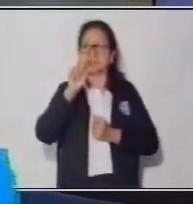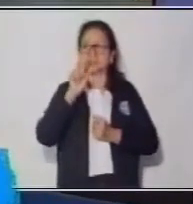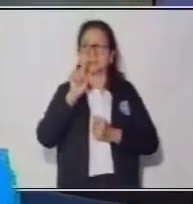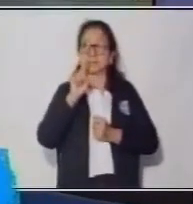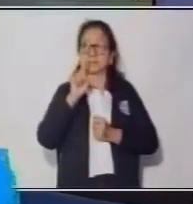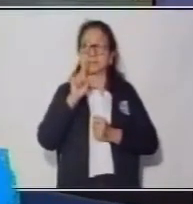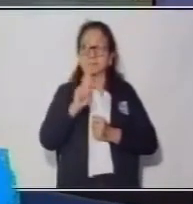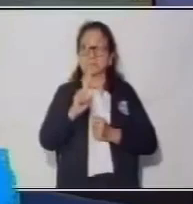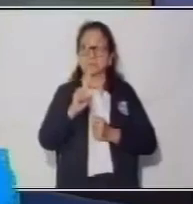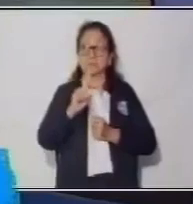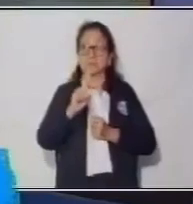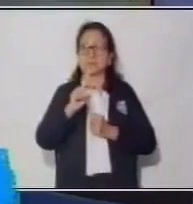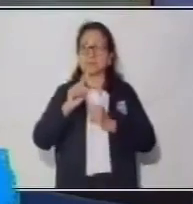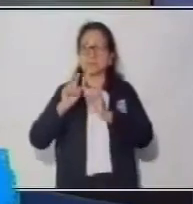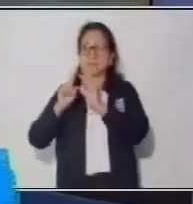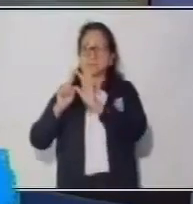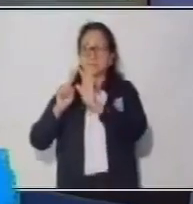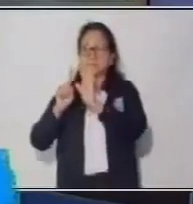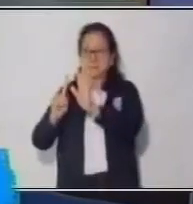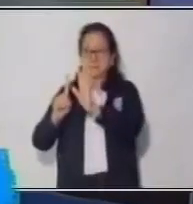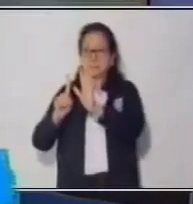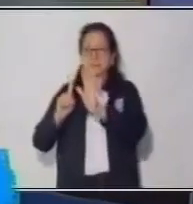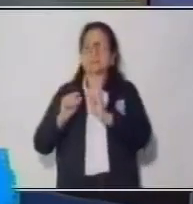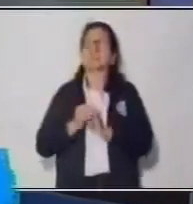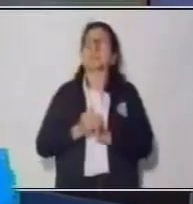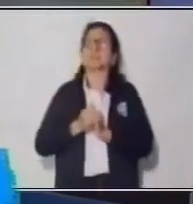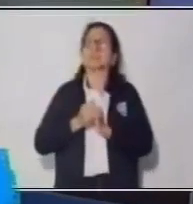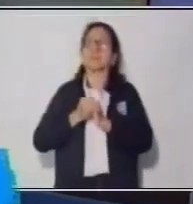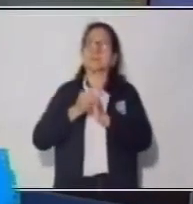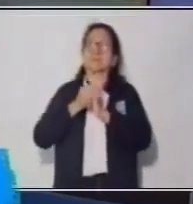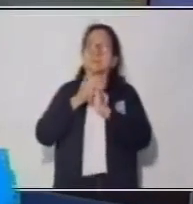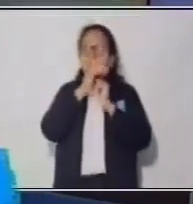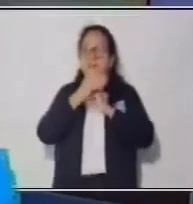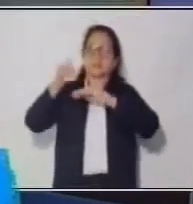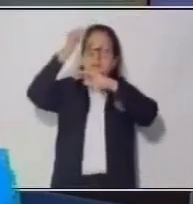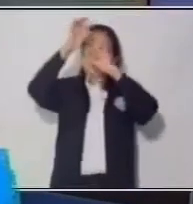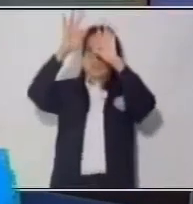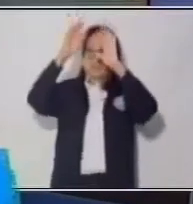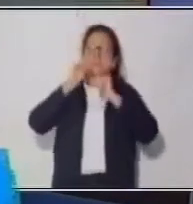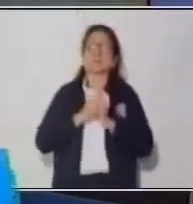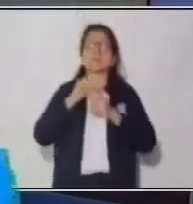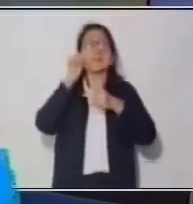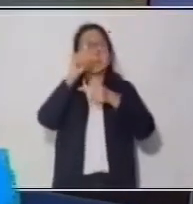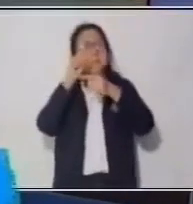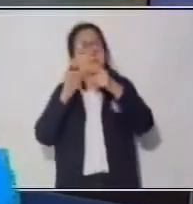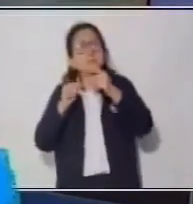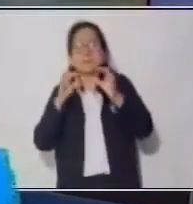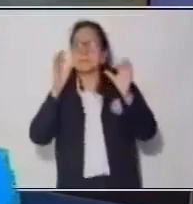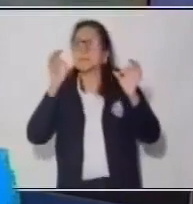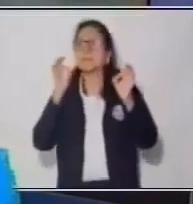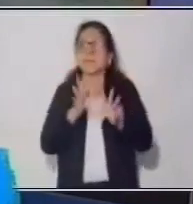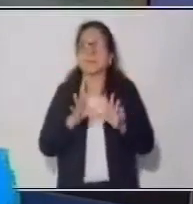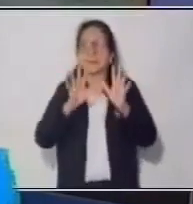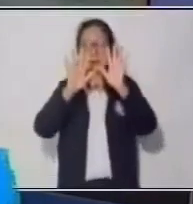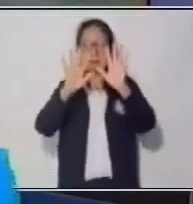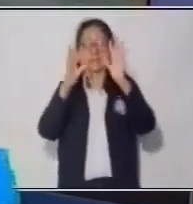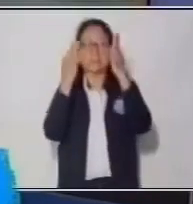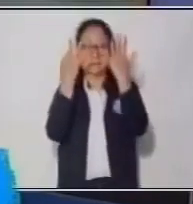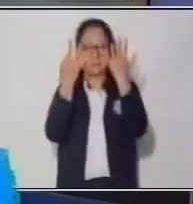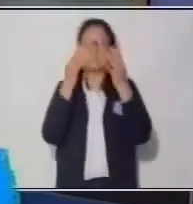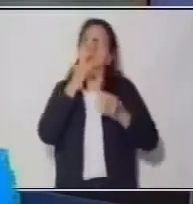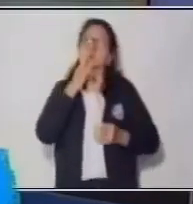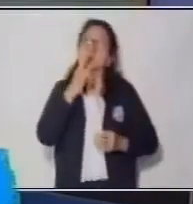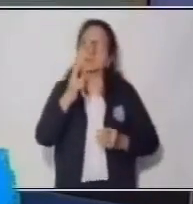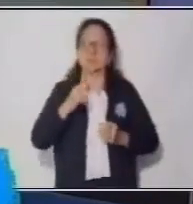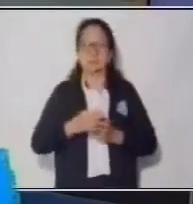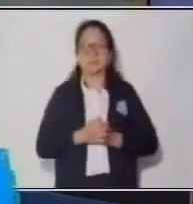16 y 8. Es una división exacta. ¿Te das cuenta?